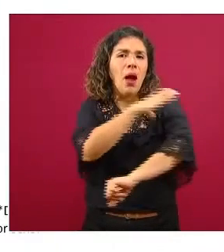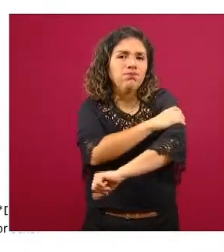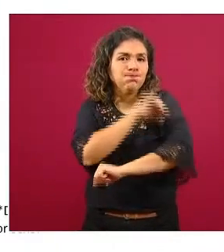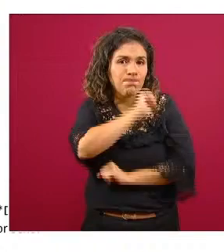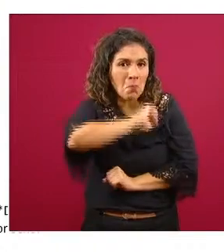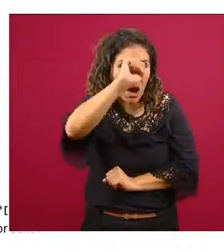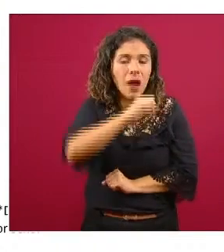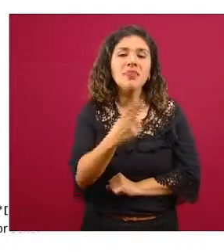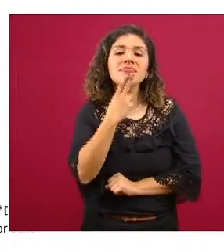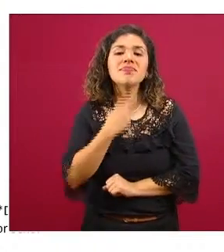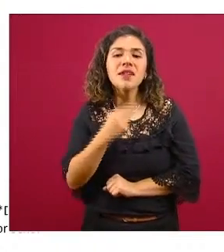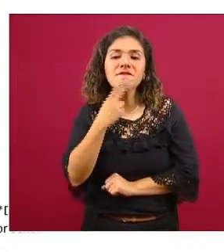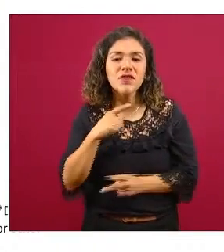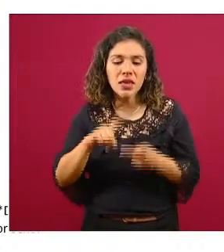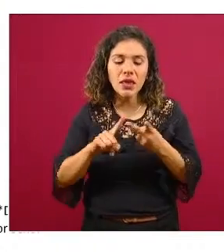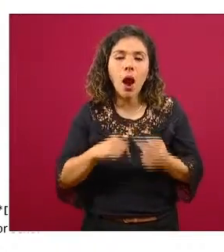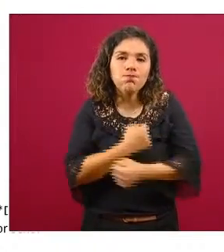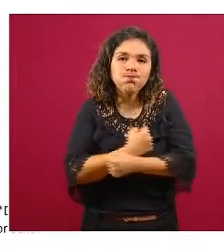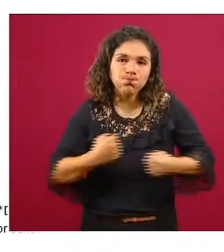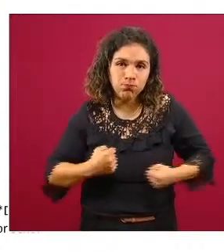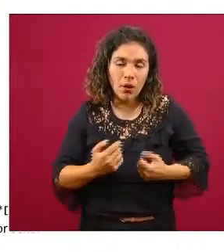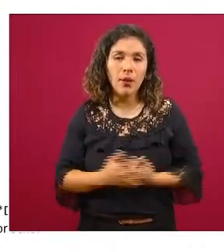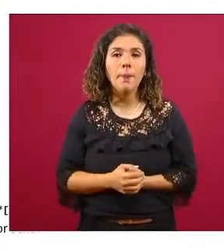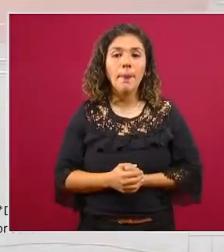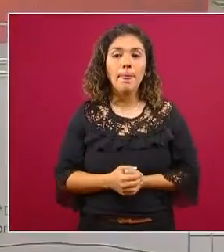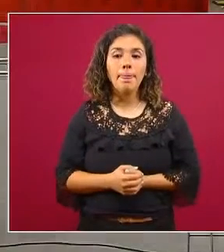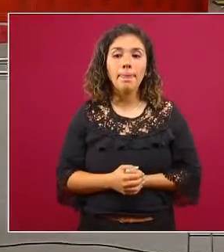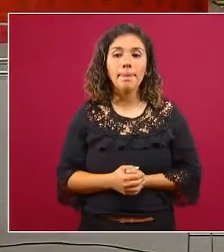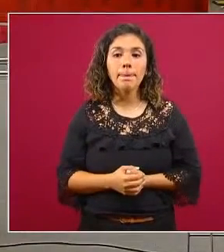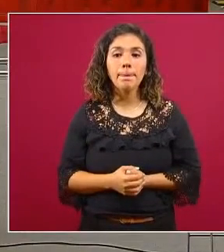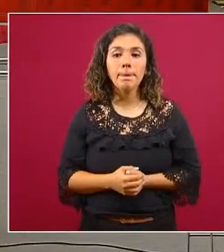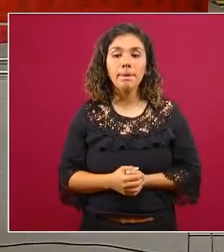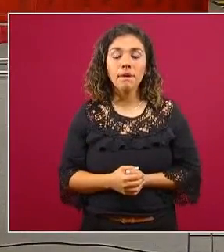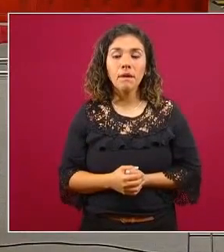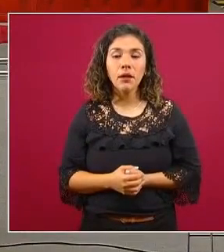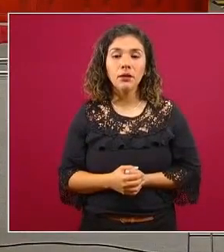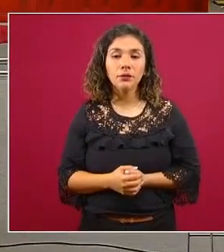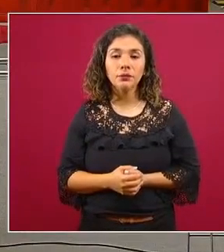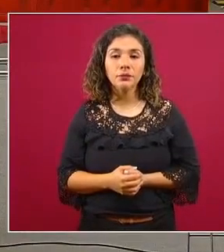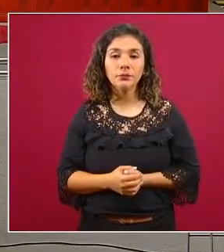hipertensión diabetes mellitus y obesidad me dan la siguiente por favor